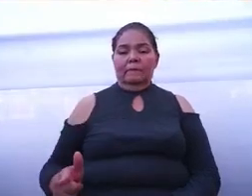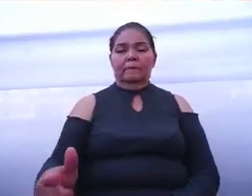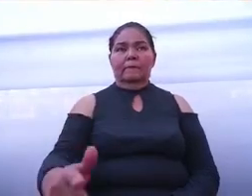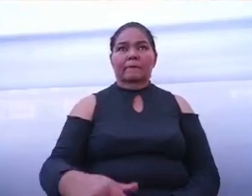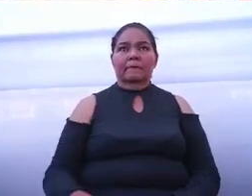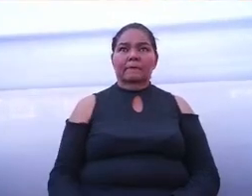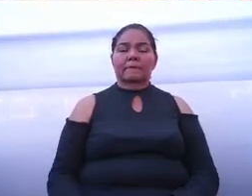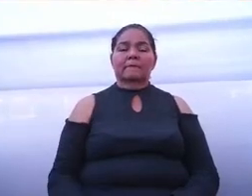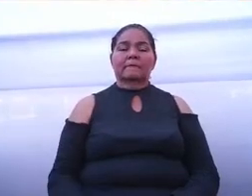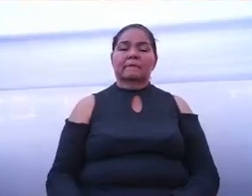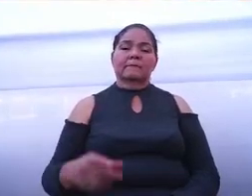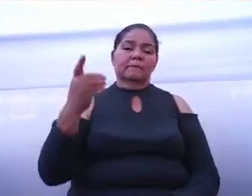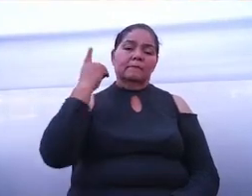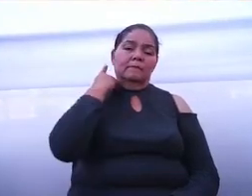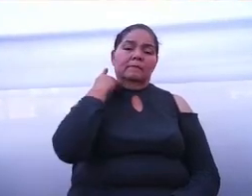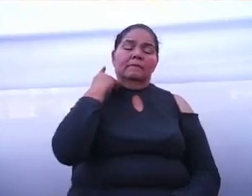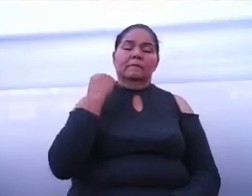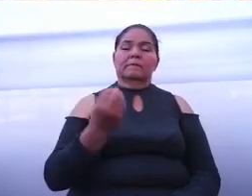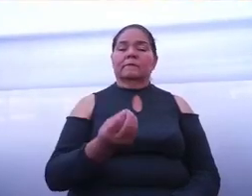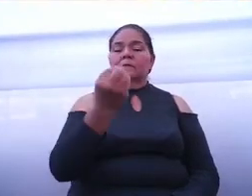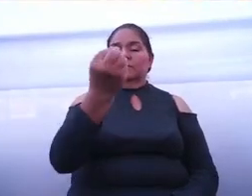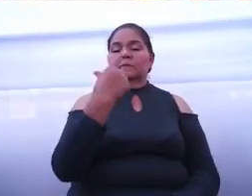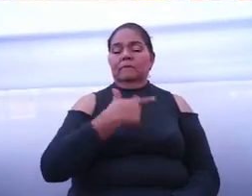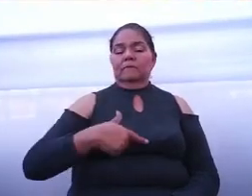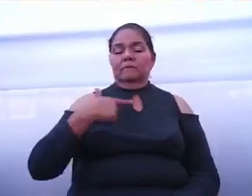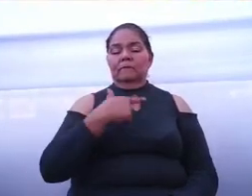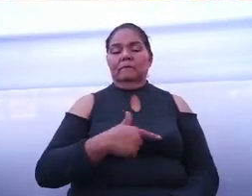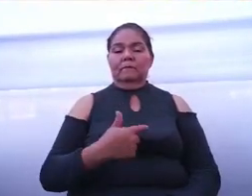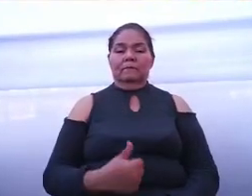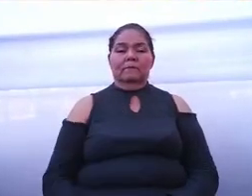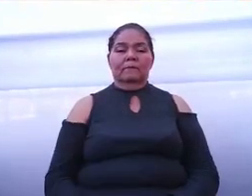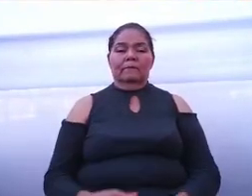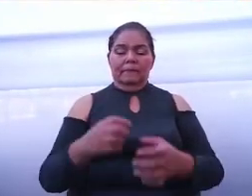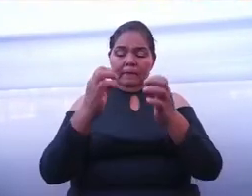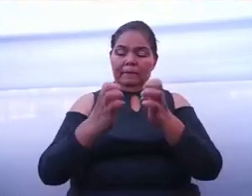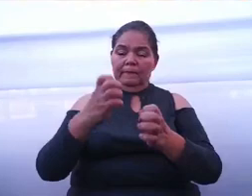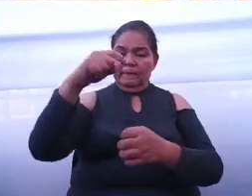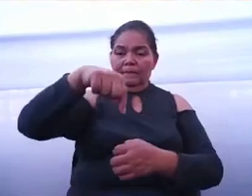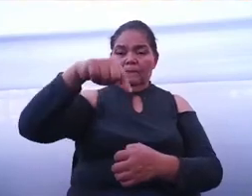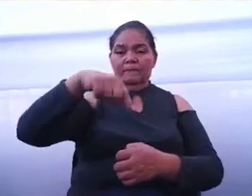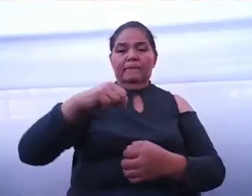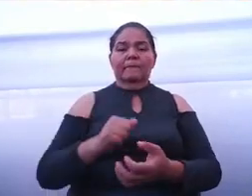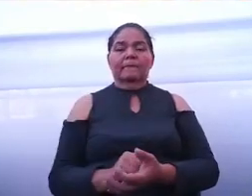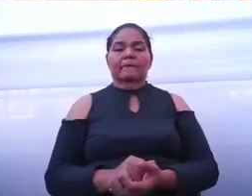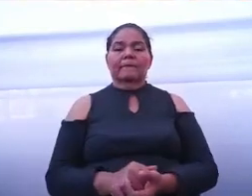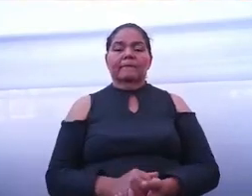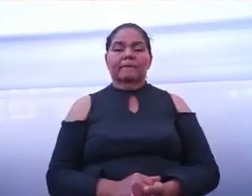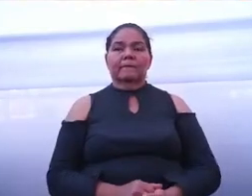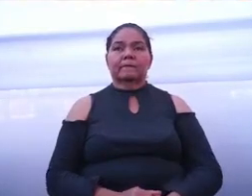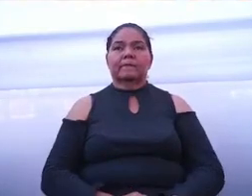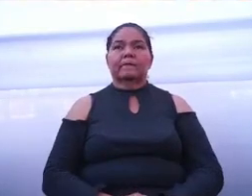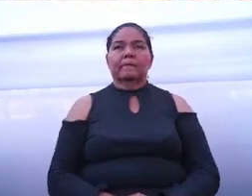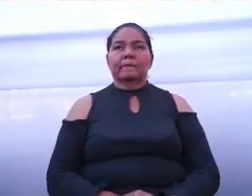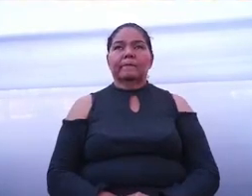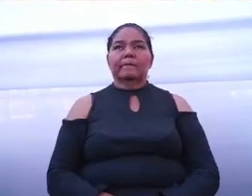diputados, es un gusto que estén con nosotros el día de hoy.